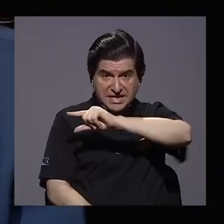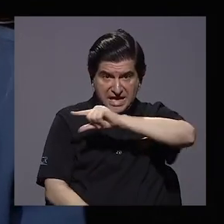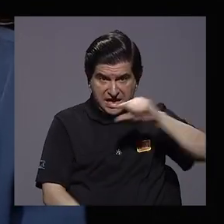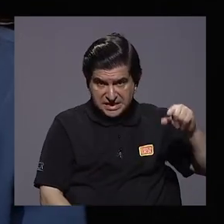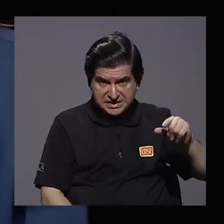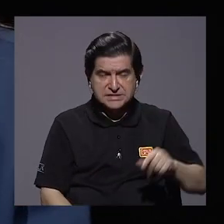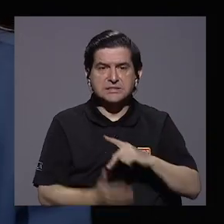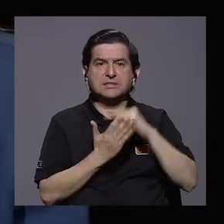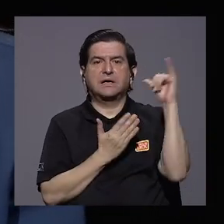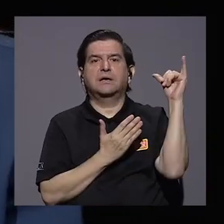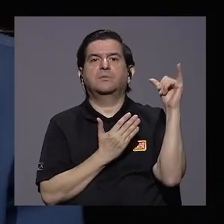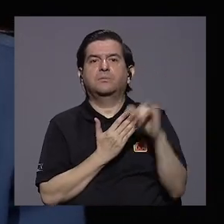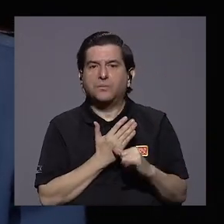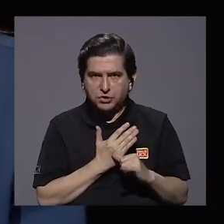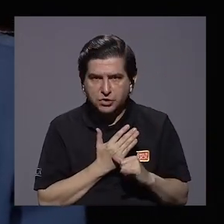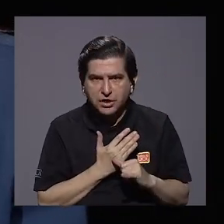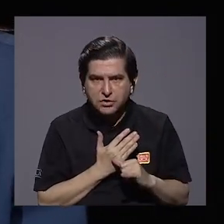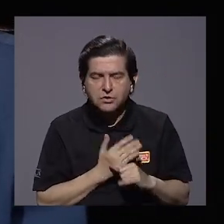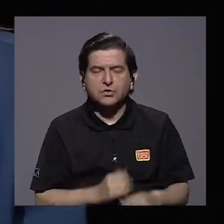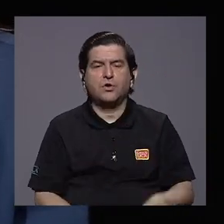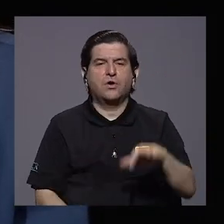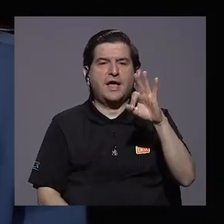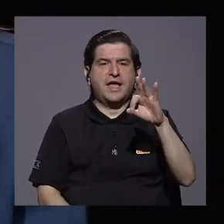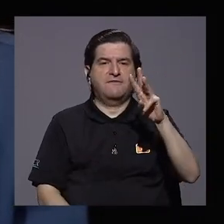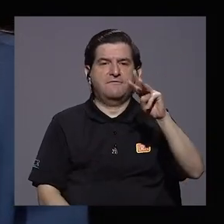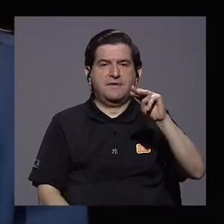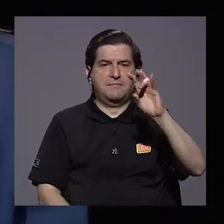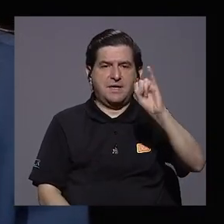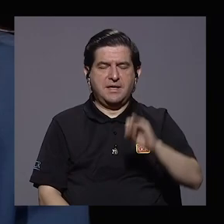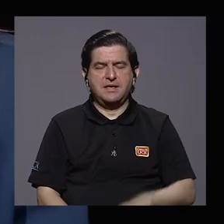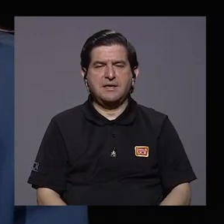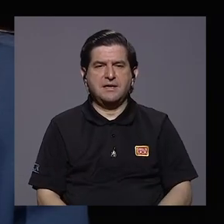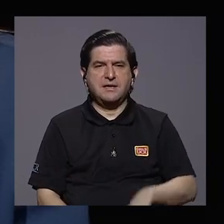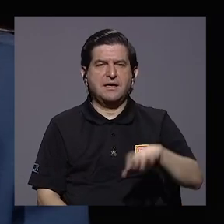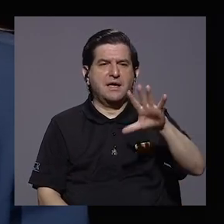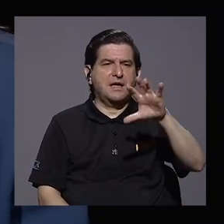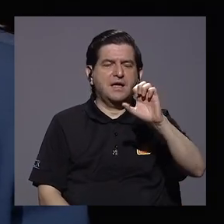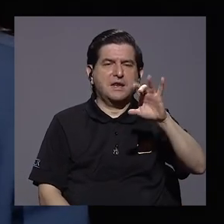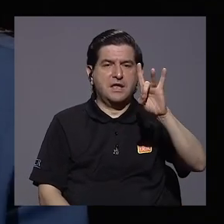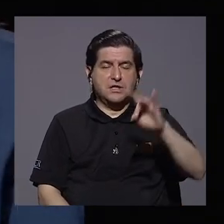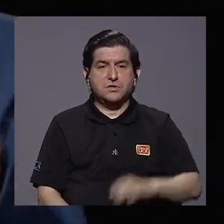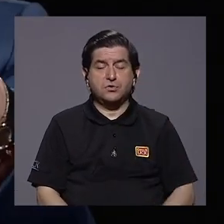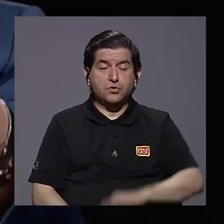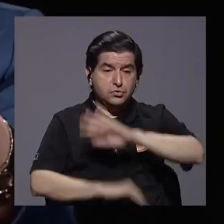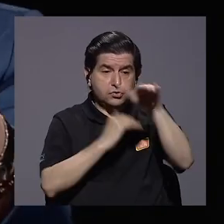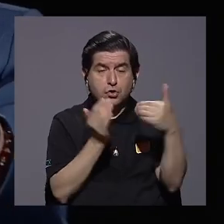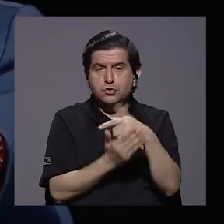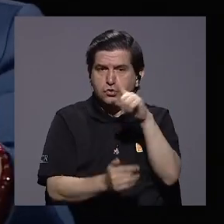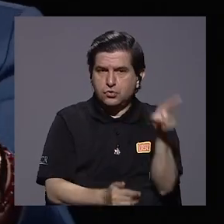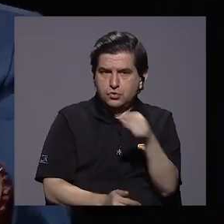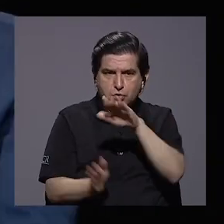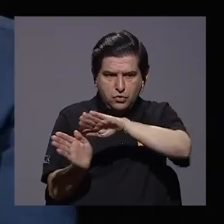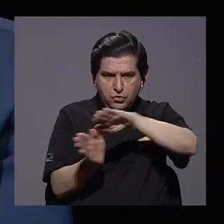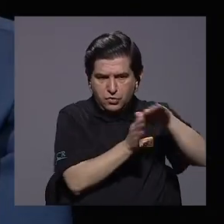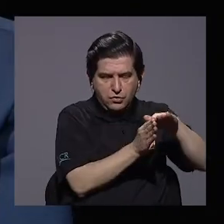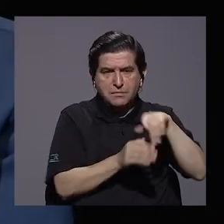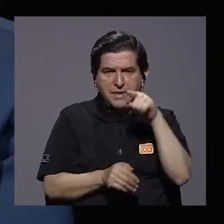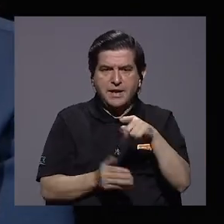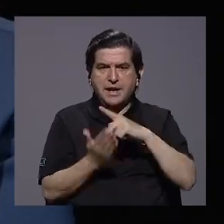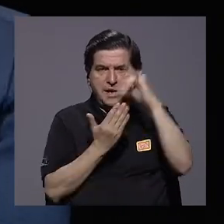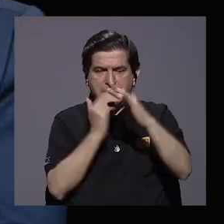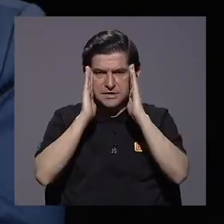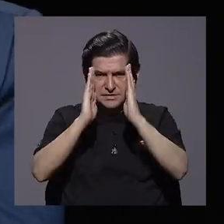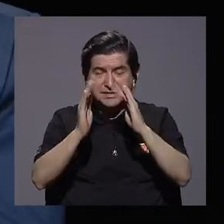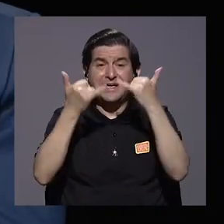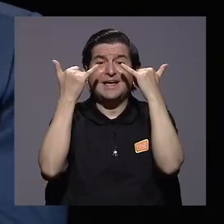semana es que está el proyecto del Fondo Monetario de los 508, que desconvocó todo para sacar adelante ese proyecto, pero